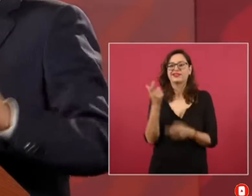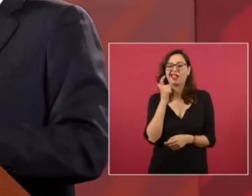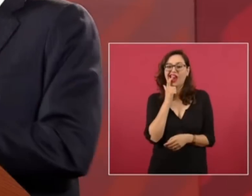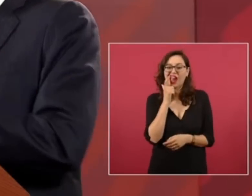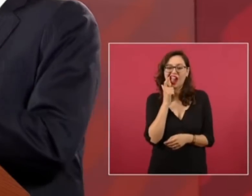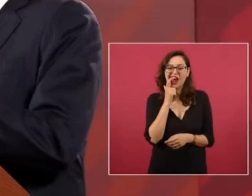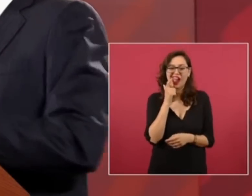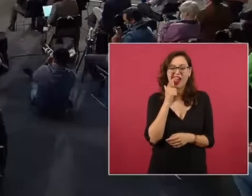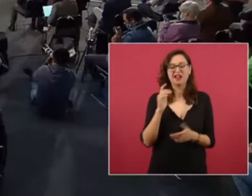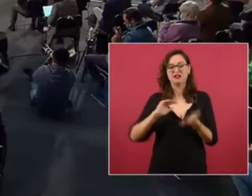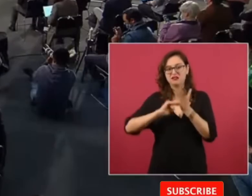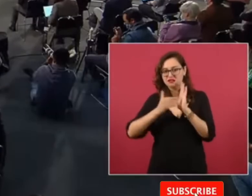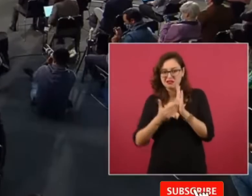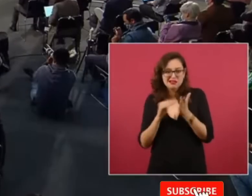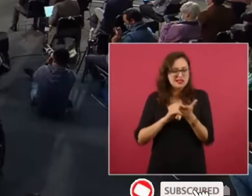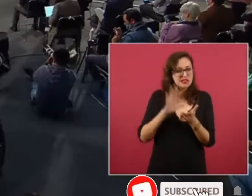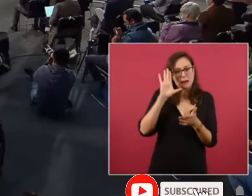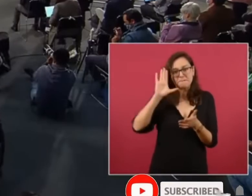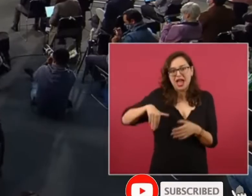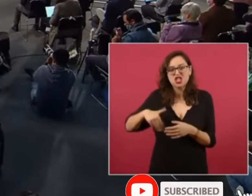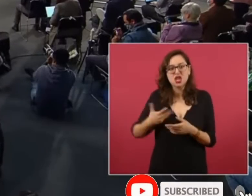y están viendo por donde